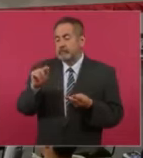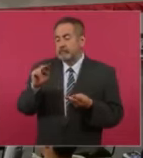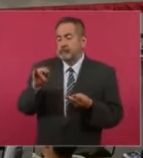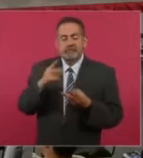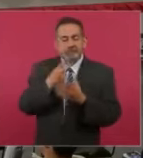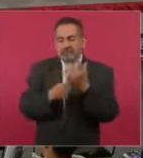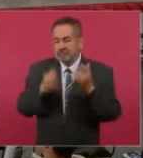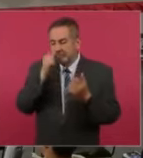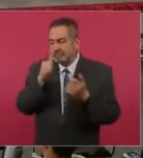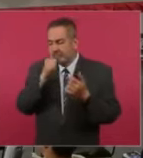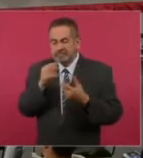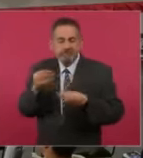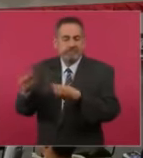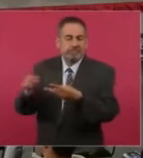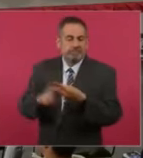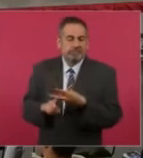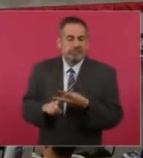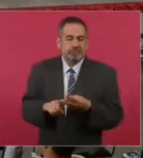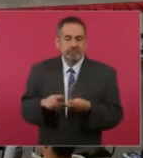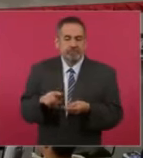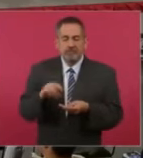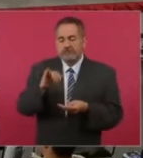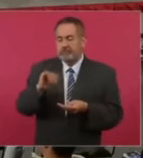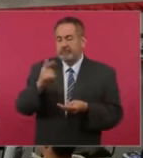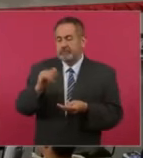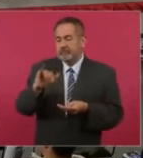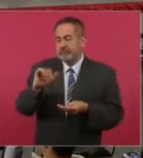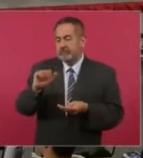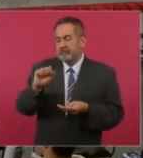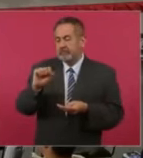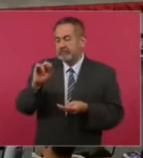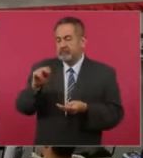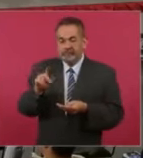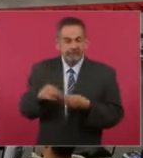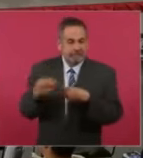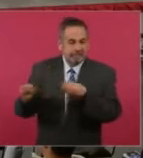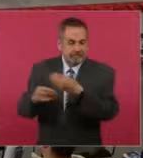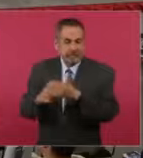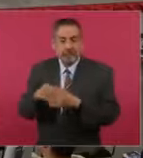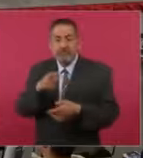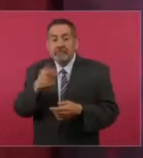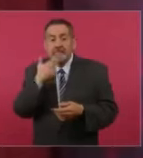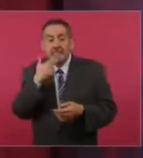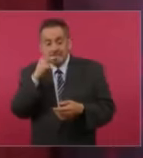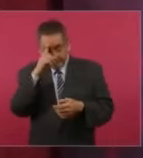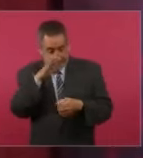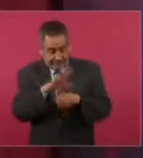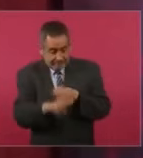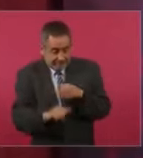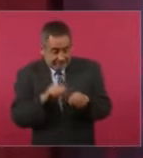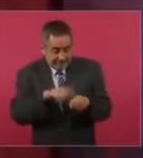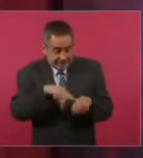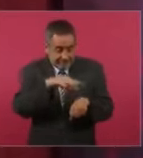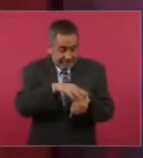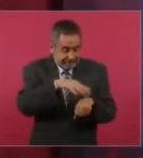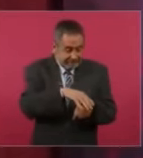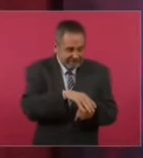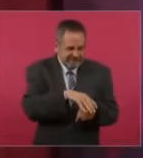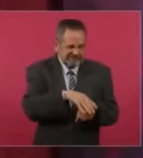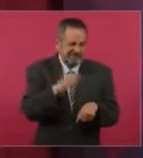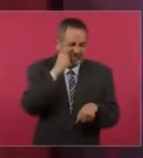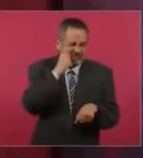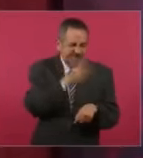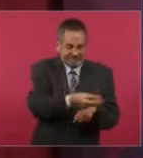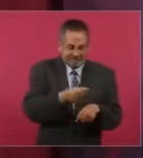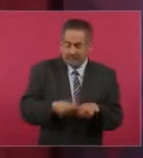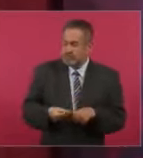fentanilo y gilacina, que es un medicamento de uso veterinario, vengan juntos, y eso va induciendo